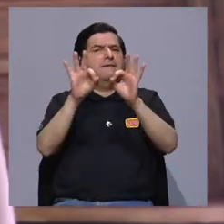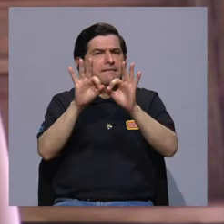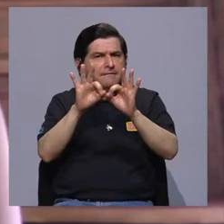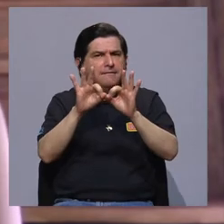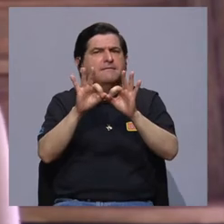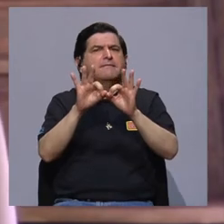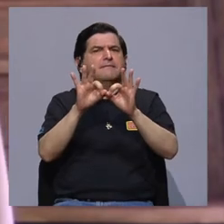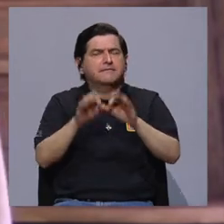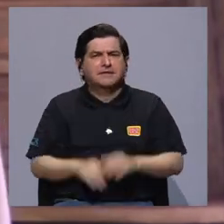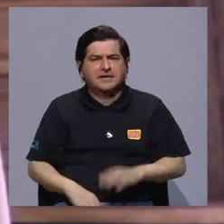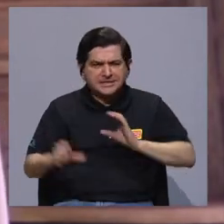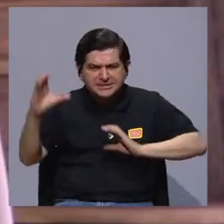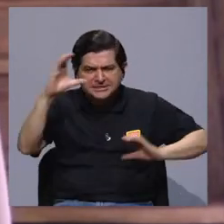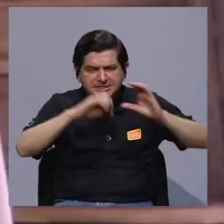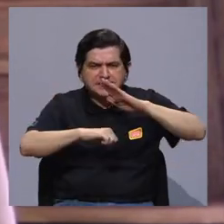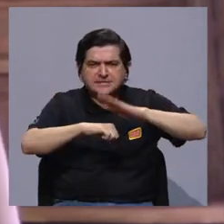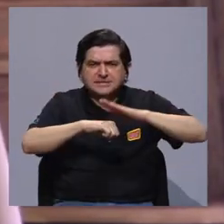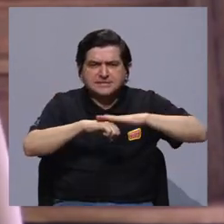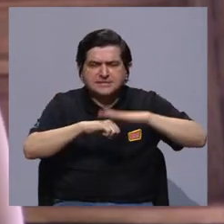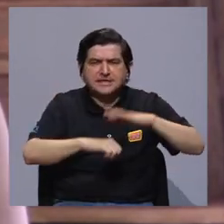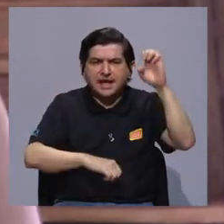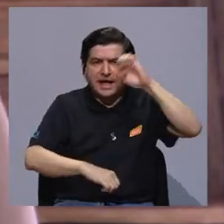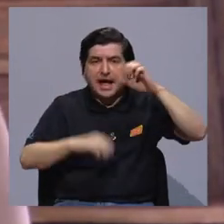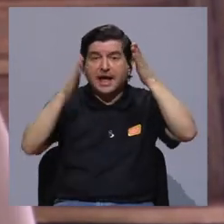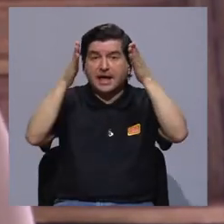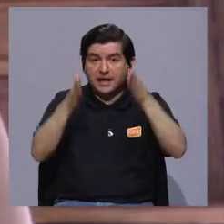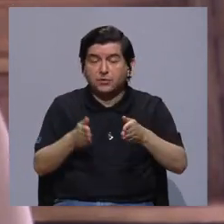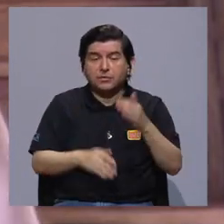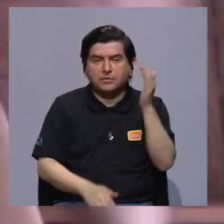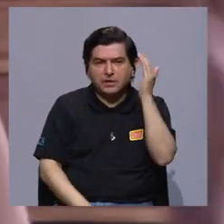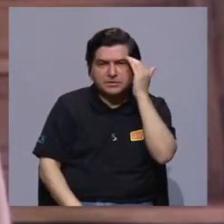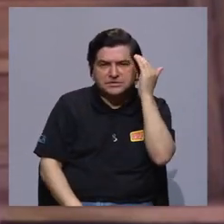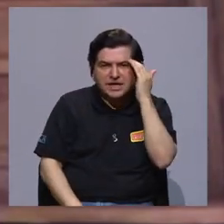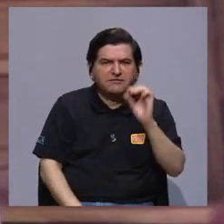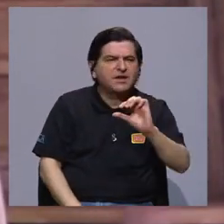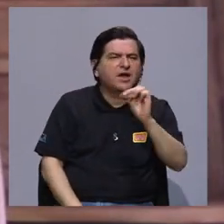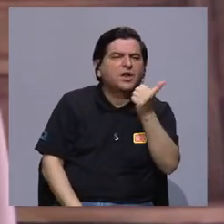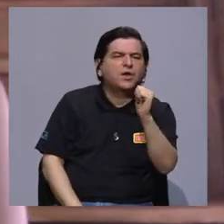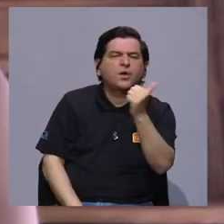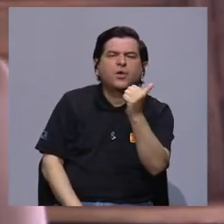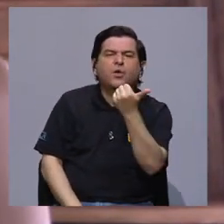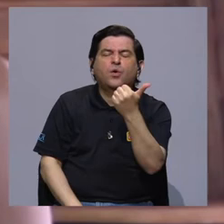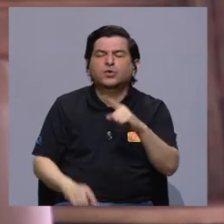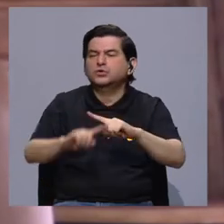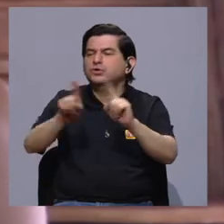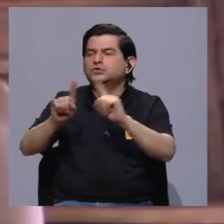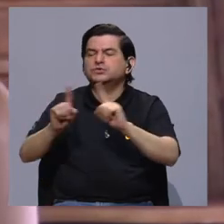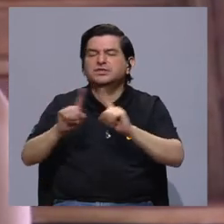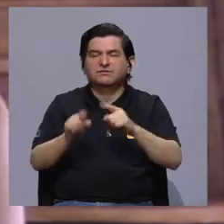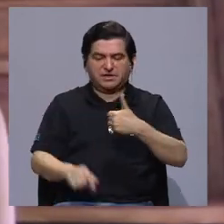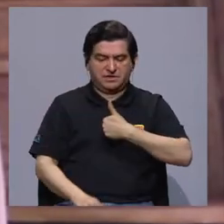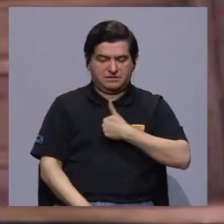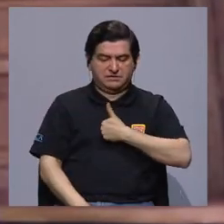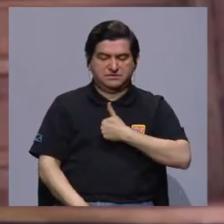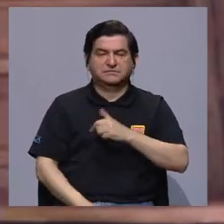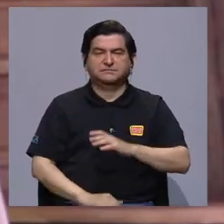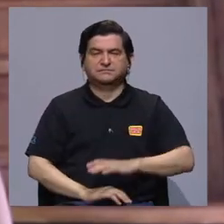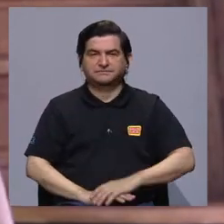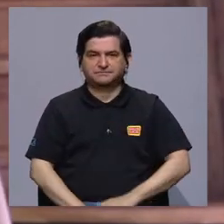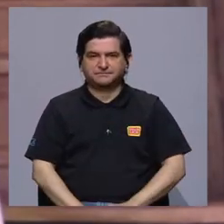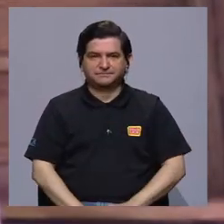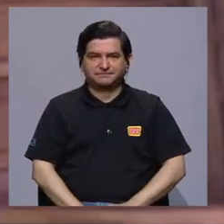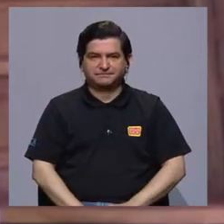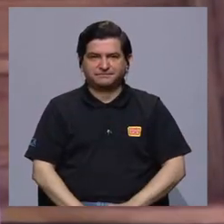¿verdad? Como una ciencia que le permitía a los europeos conocer a los otros diferentes a ellos, ¿verdad?